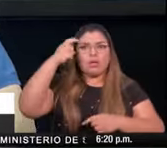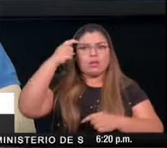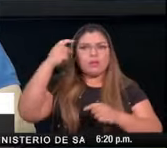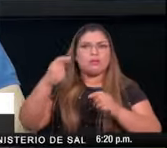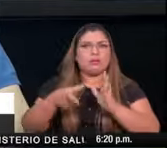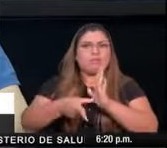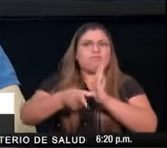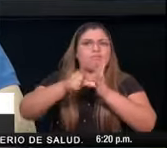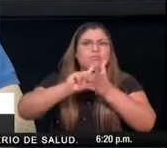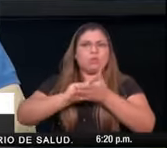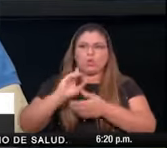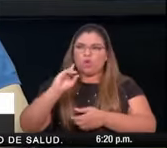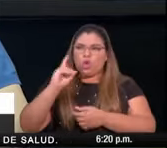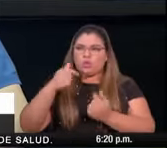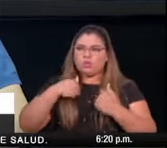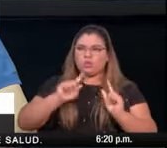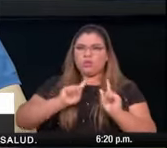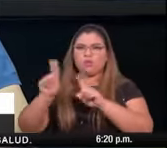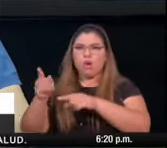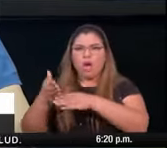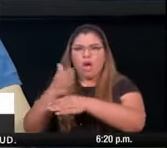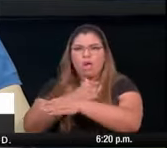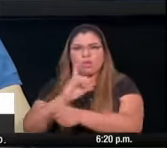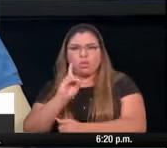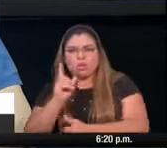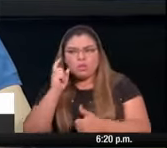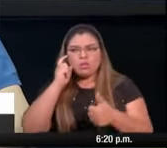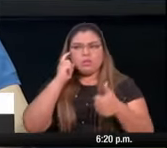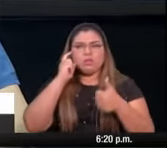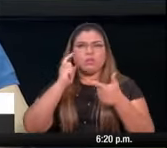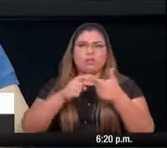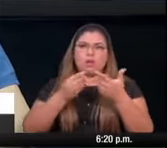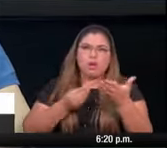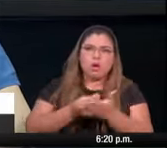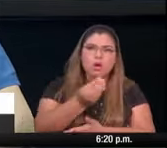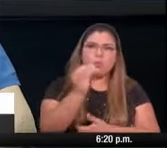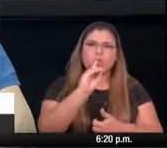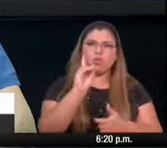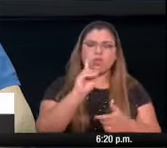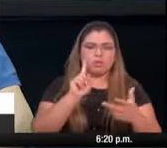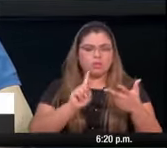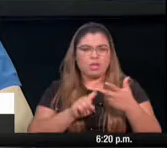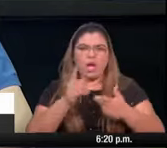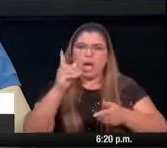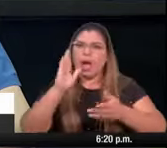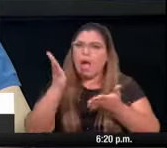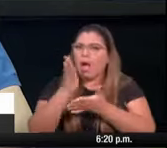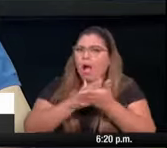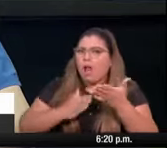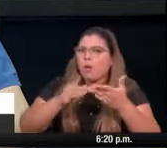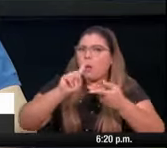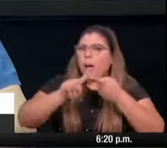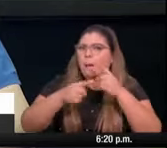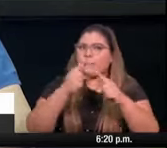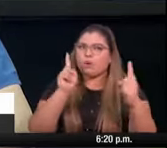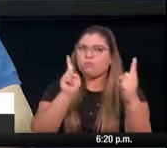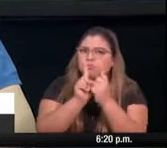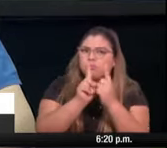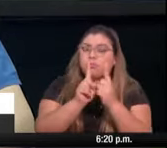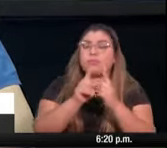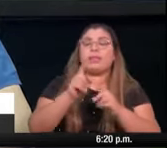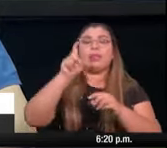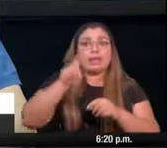al inicio de nuestros síntomas lo cual es importante a la hora de que los equipos de trazabilidad van a nuestras casas